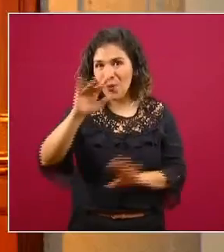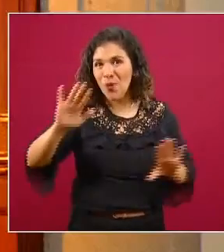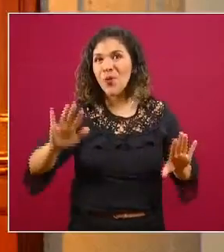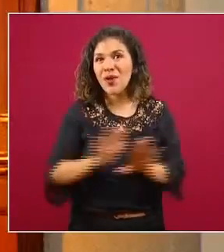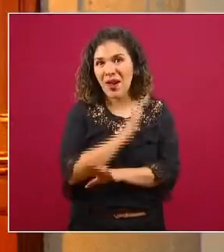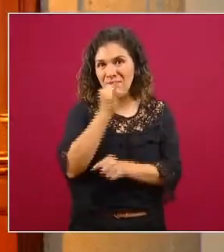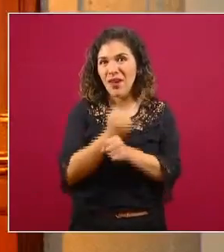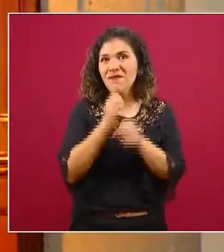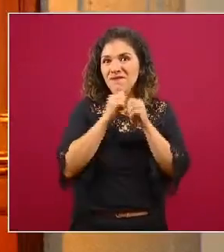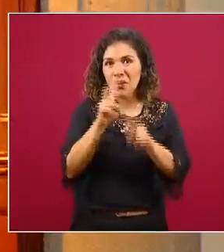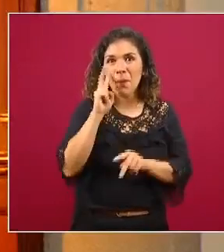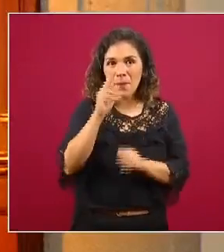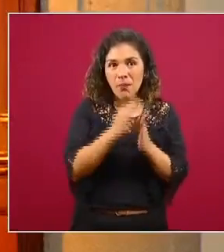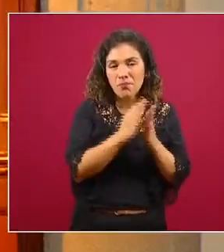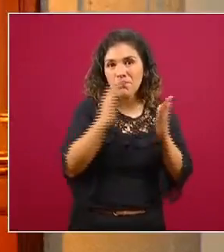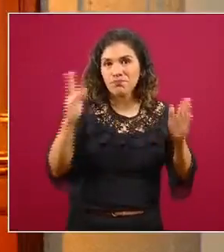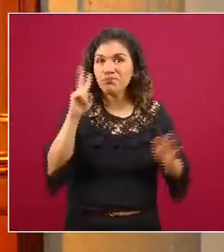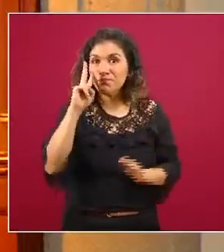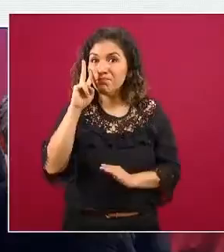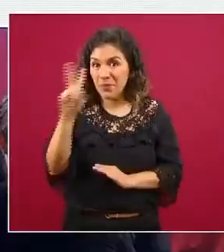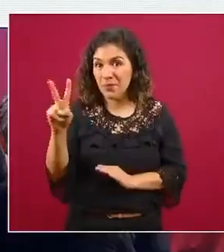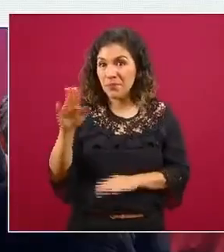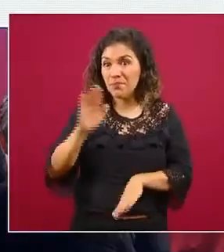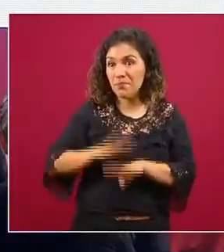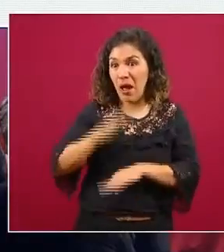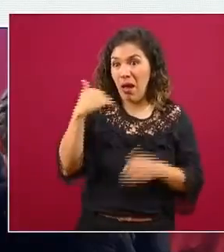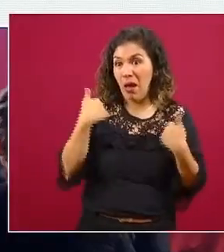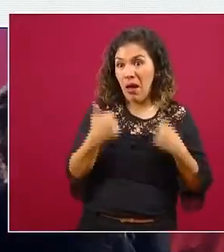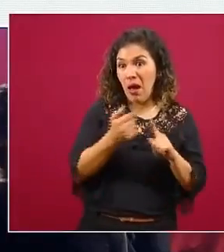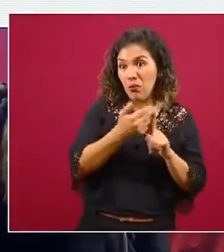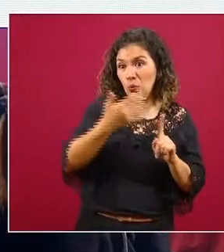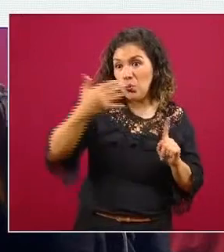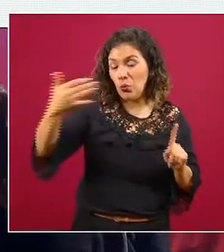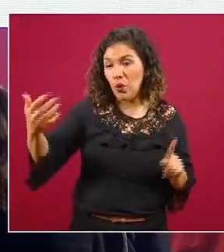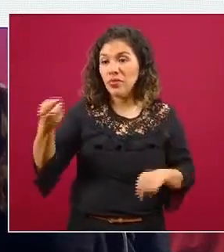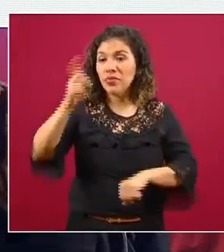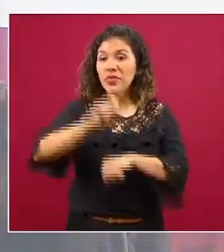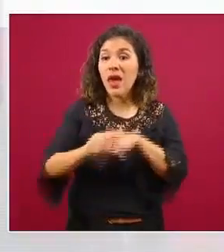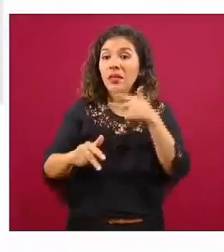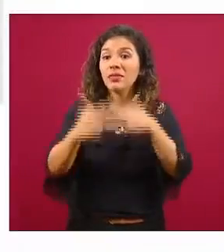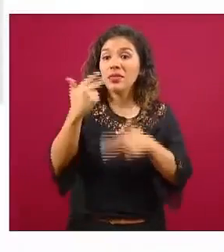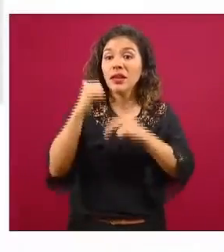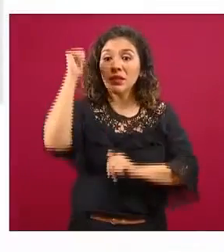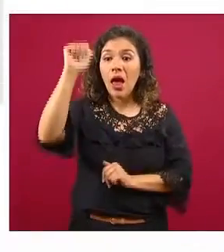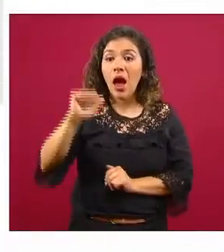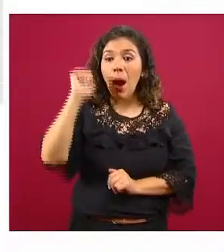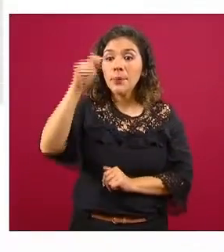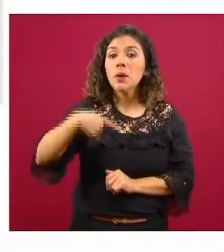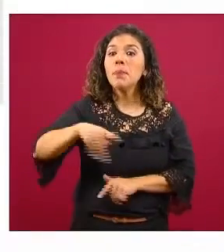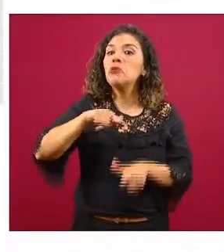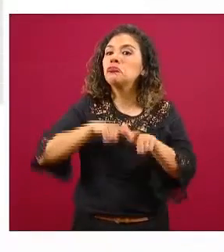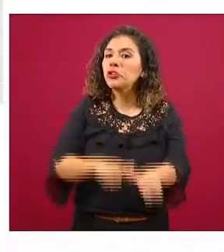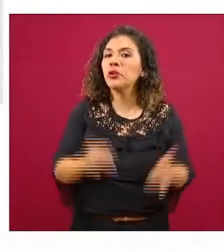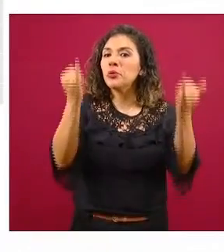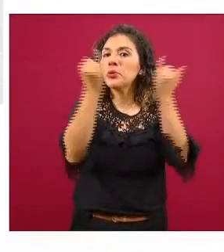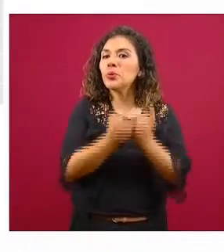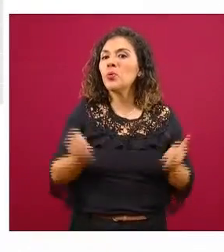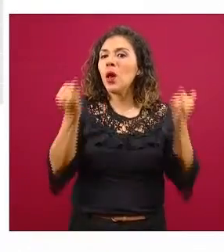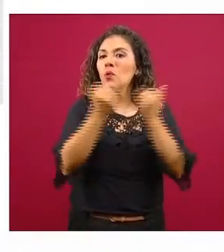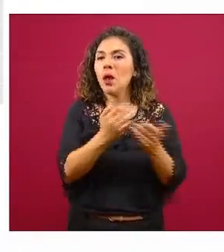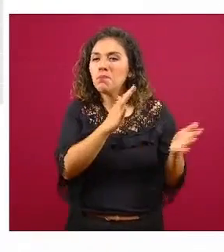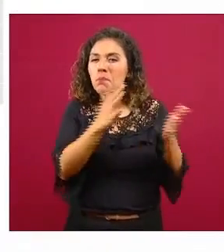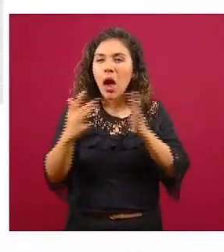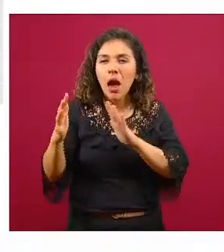se adelanta un poco el exceso de mortalidad como ustedes pueden ver y está marcado ahí hacia el 13 de abril pero sigue más o menos la misma